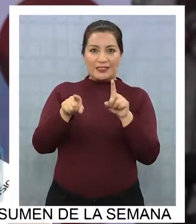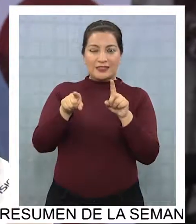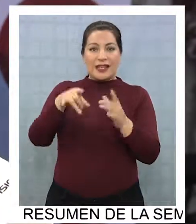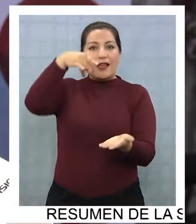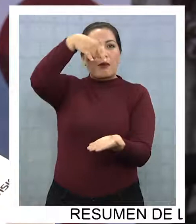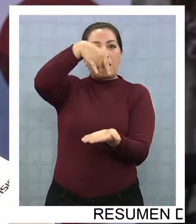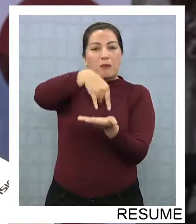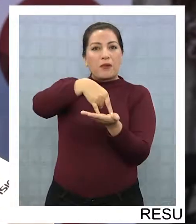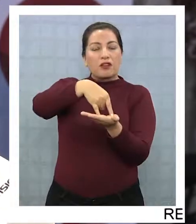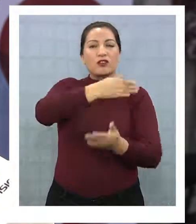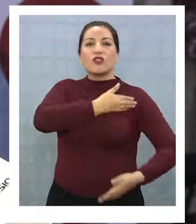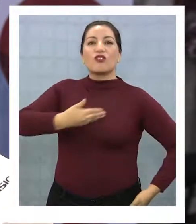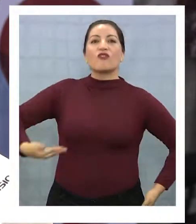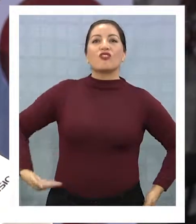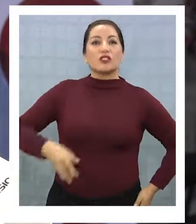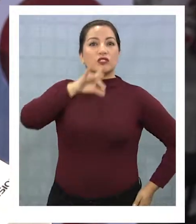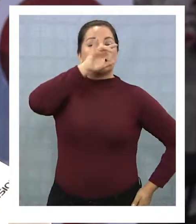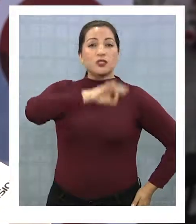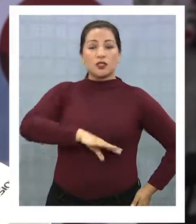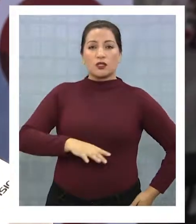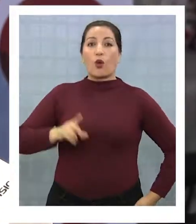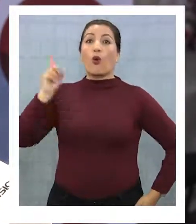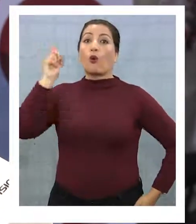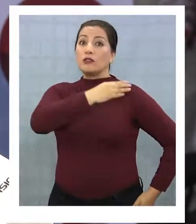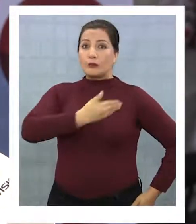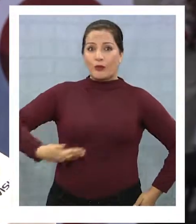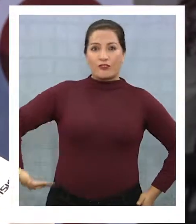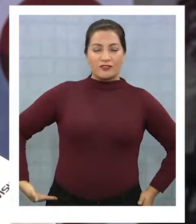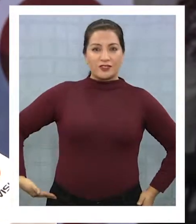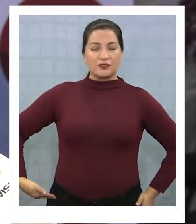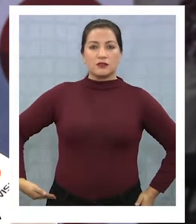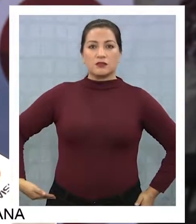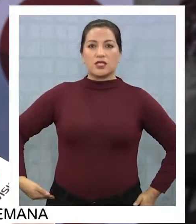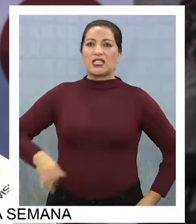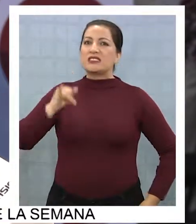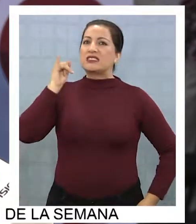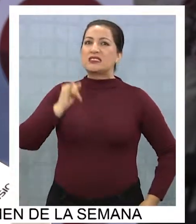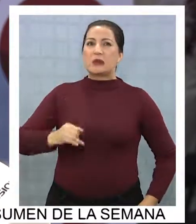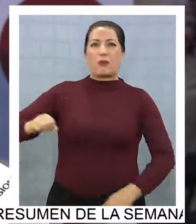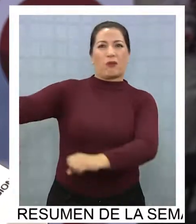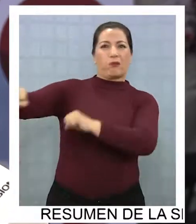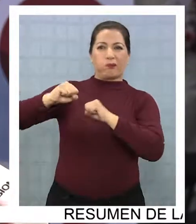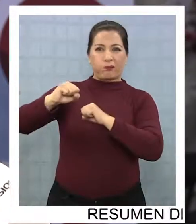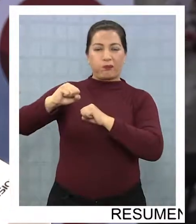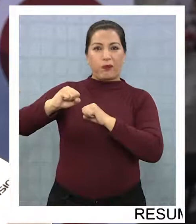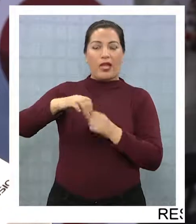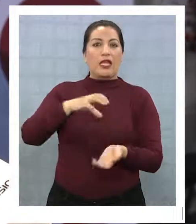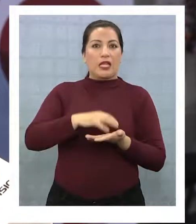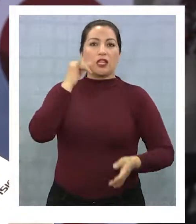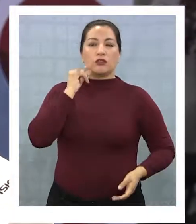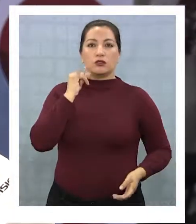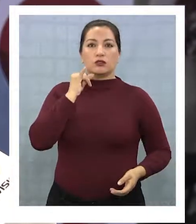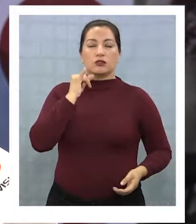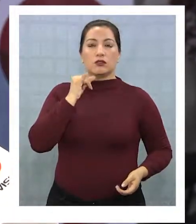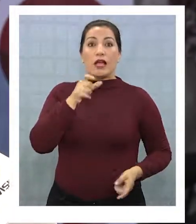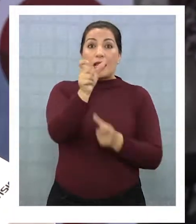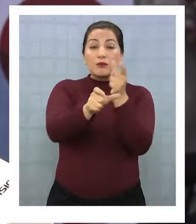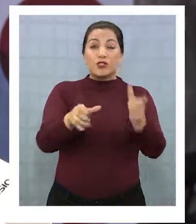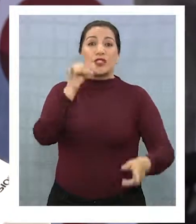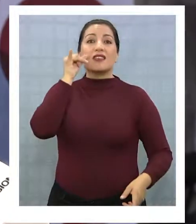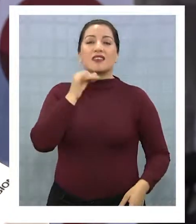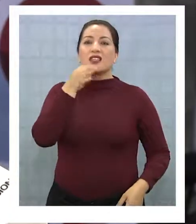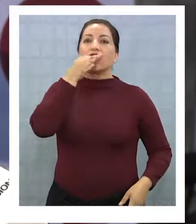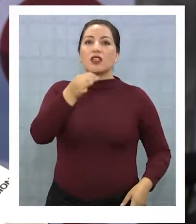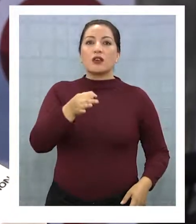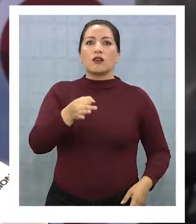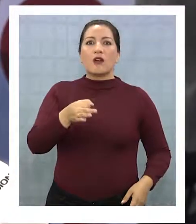porque el gobierno de Chile, los últimos gobiernos, nos han reventado. Yo le he dicho al pueblo de Iquique que debería estar en la calle,